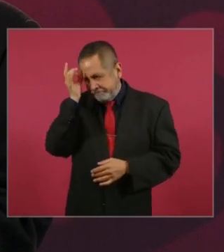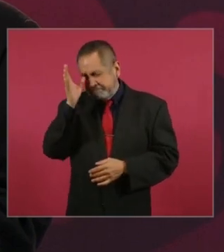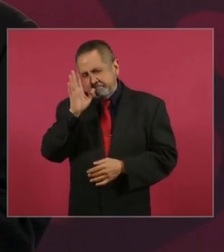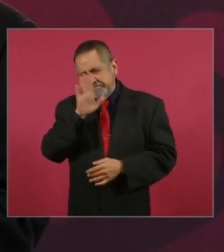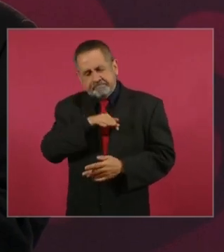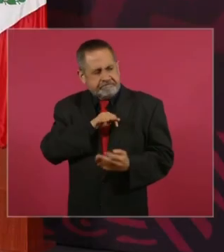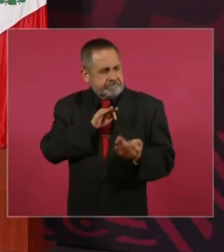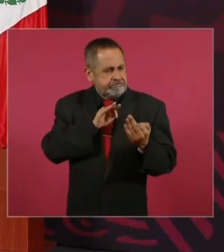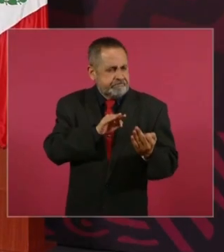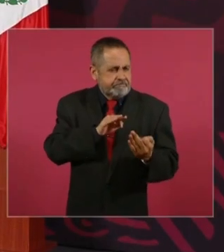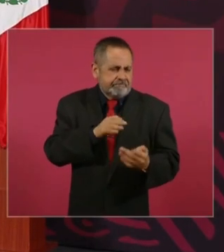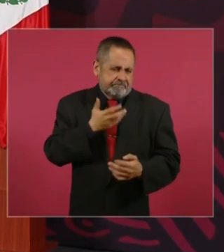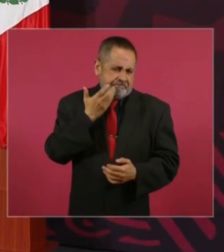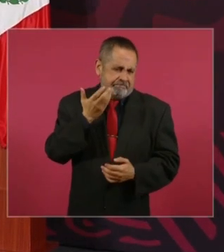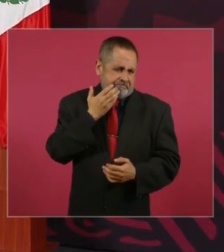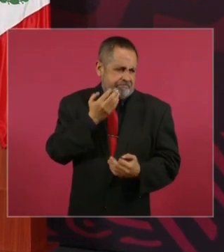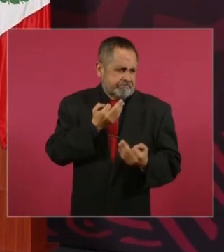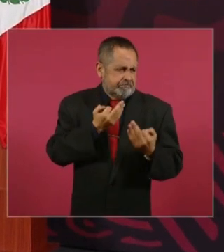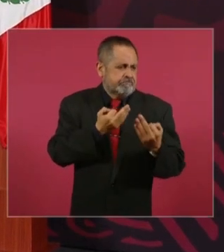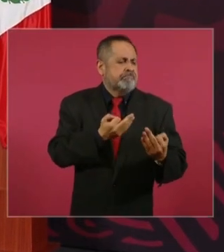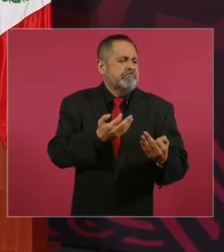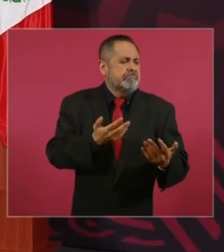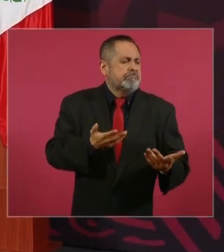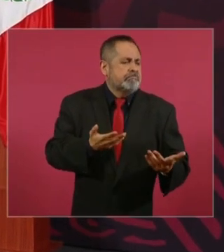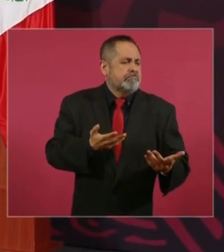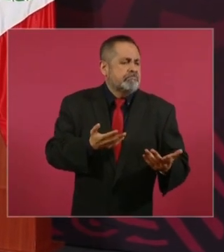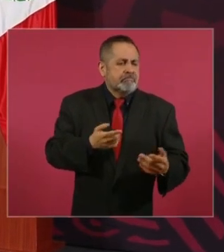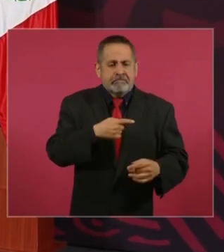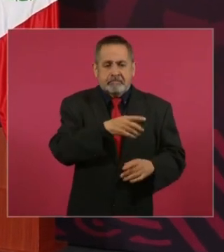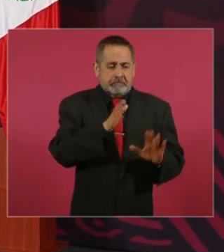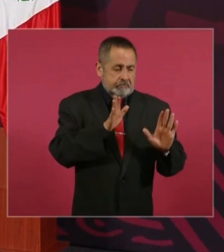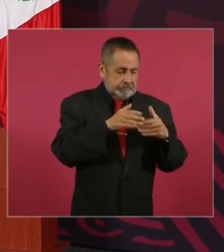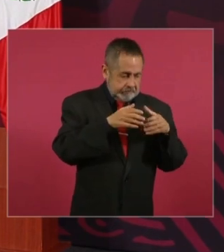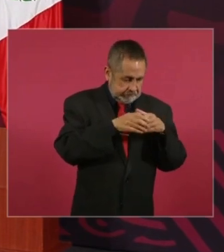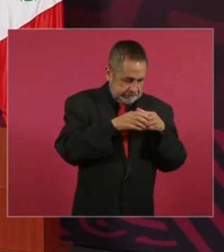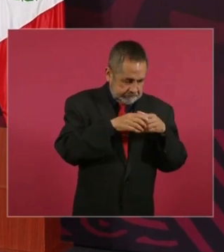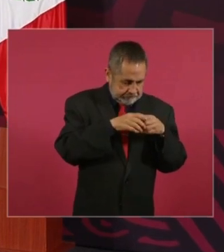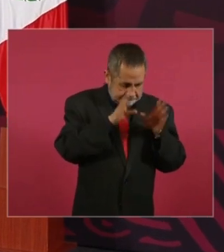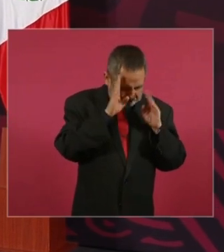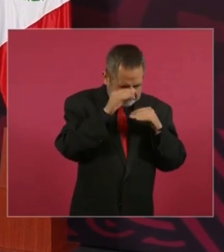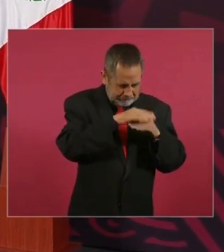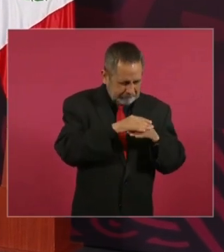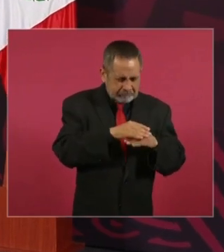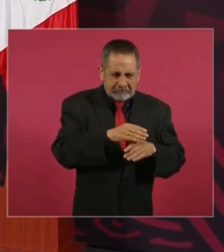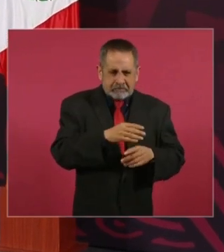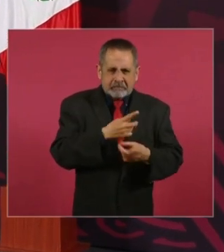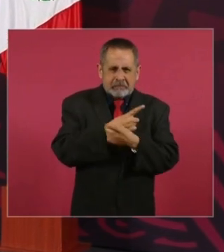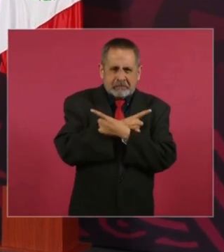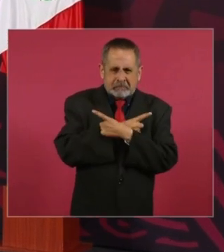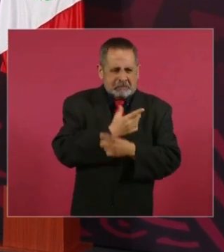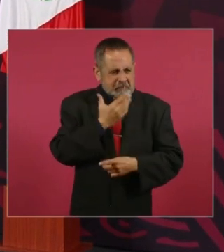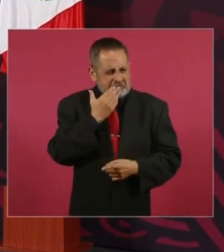falsarios, conservadores, inmorales,